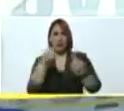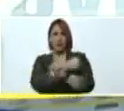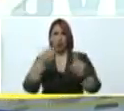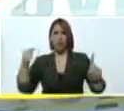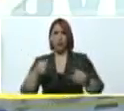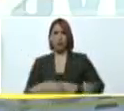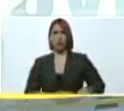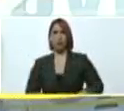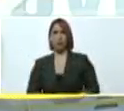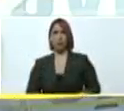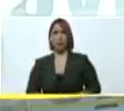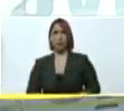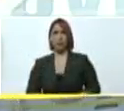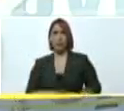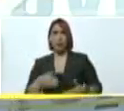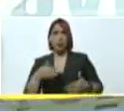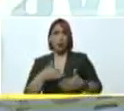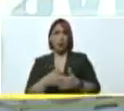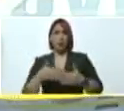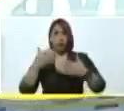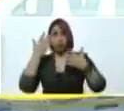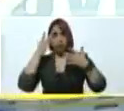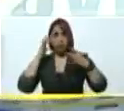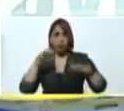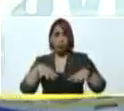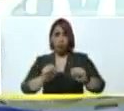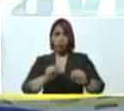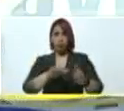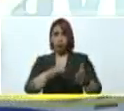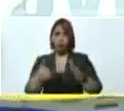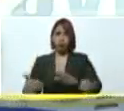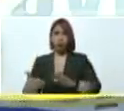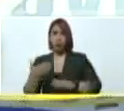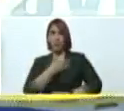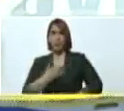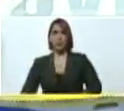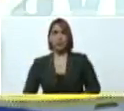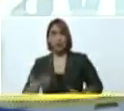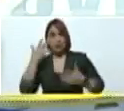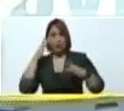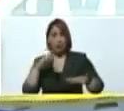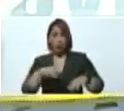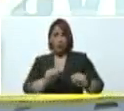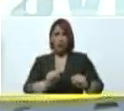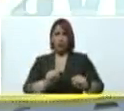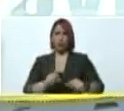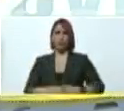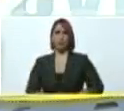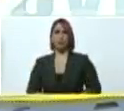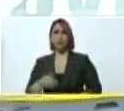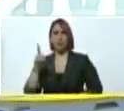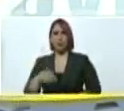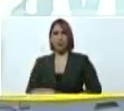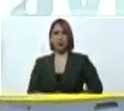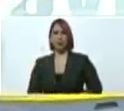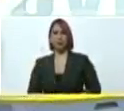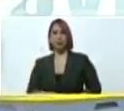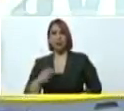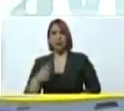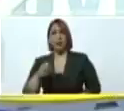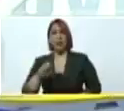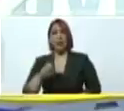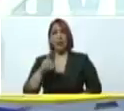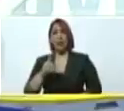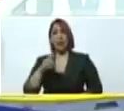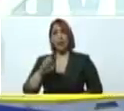con intentos de asesinato al presidente, con intentos de invasiones, con la Operación Gedeon, con intentos de